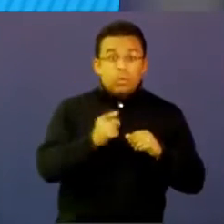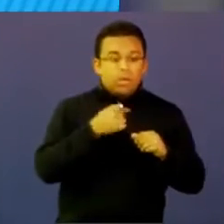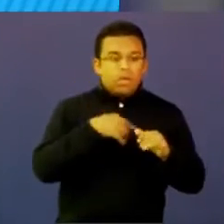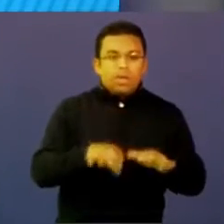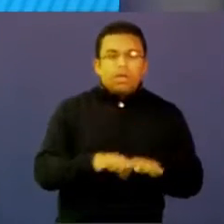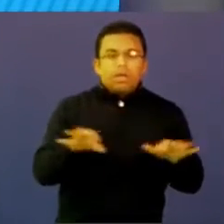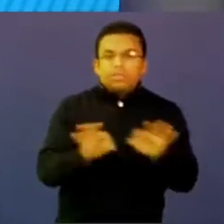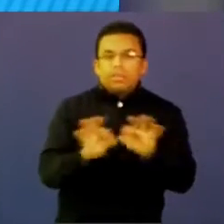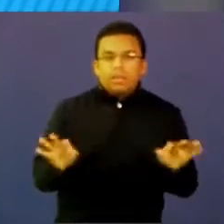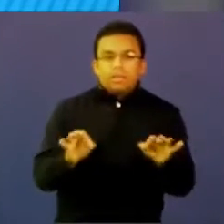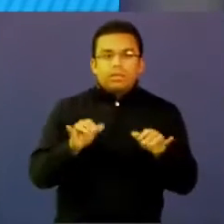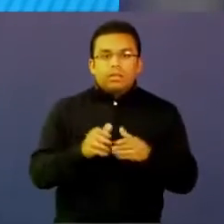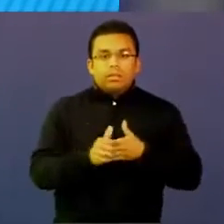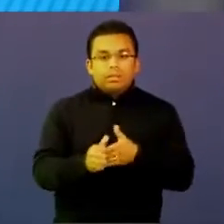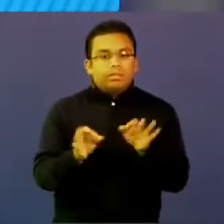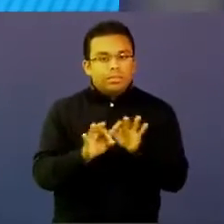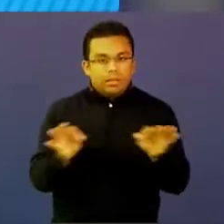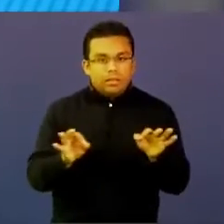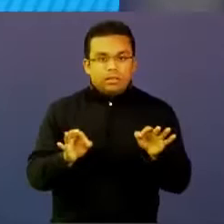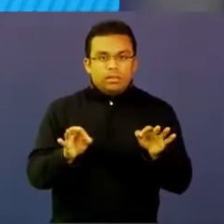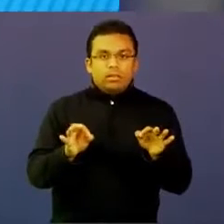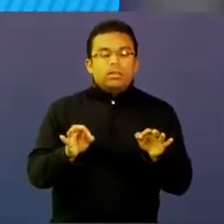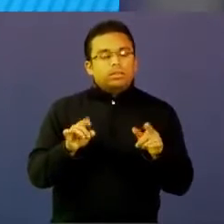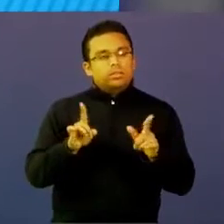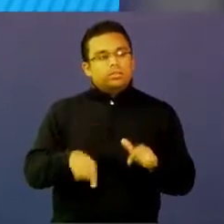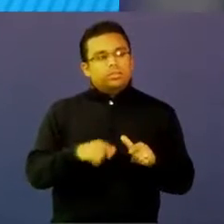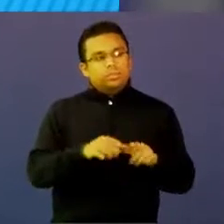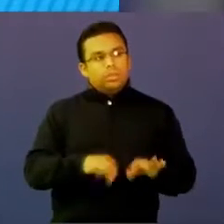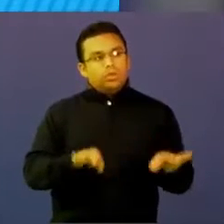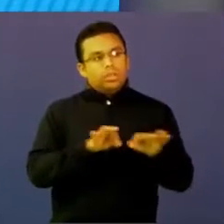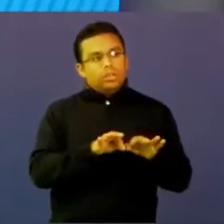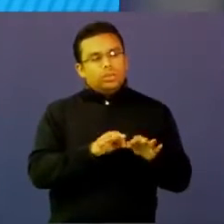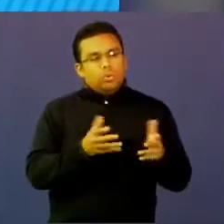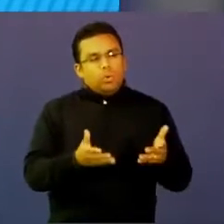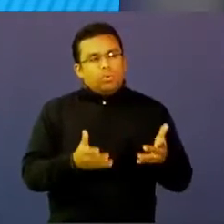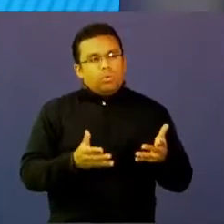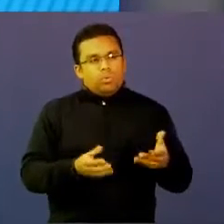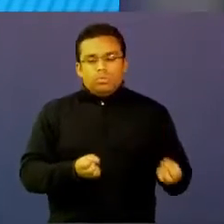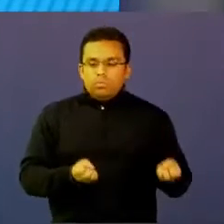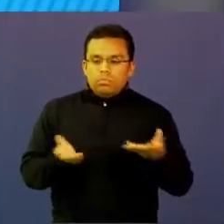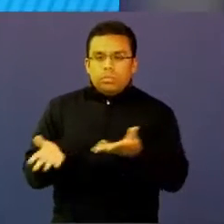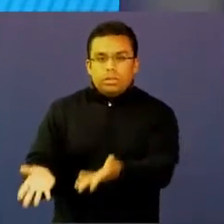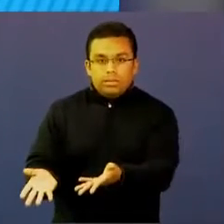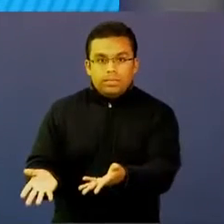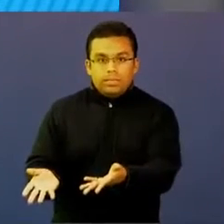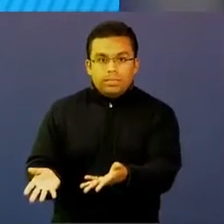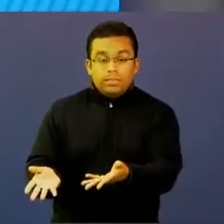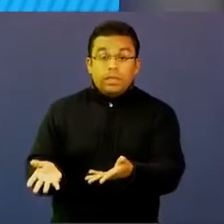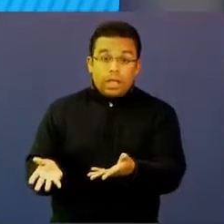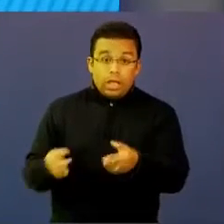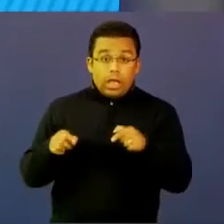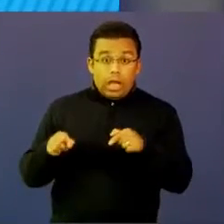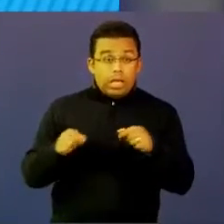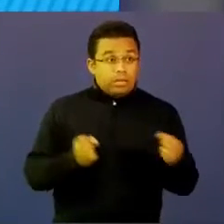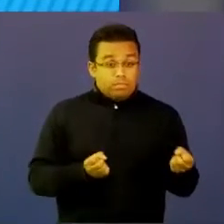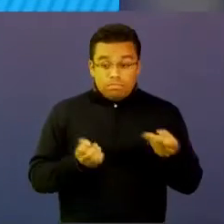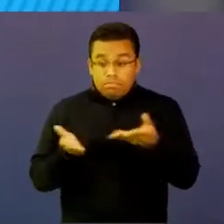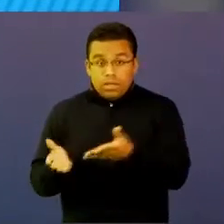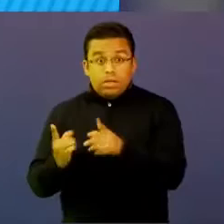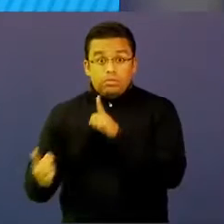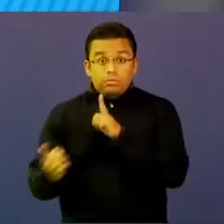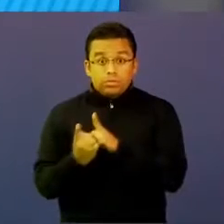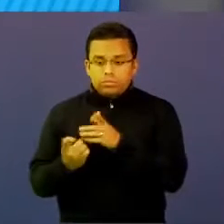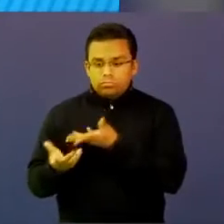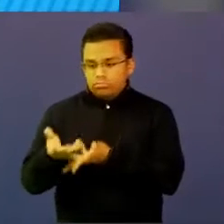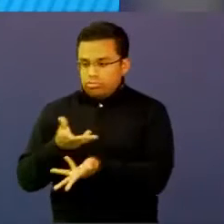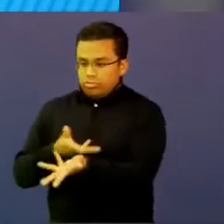no tienen seguimiento, porque no tenemos motivos para encontrarnos. Entonces ese punto de tener motivos para encontrarnos y que nos